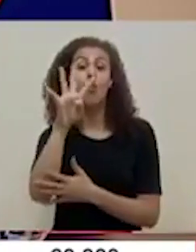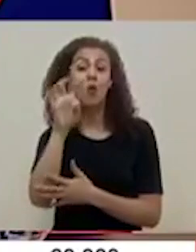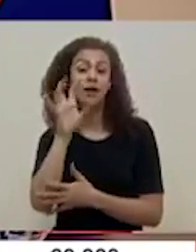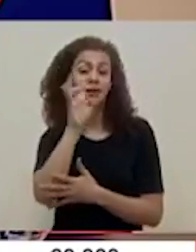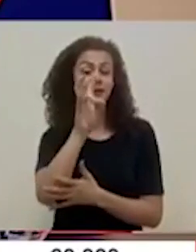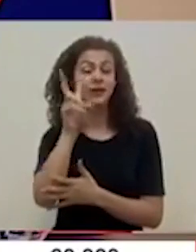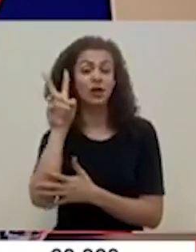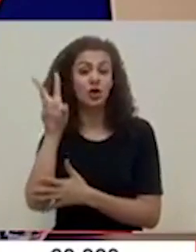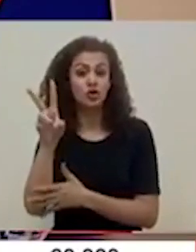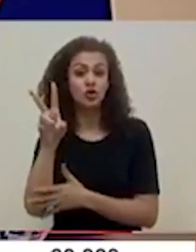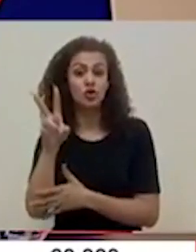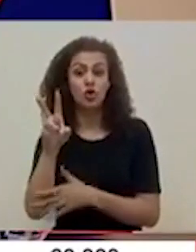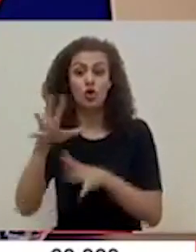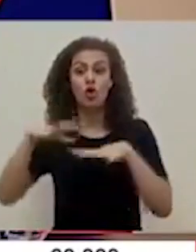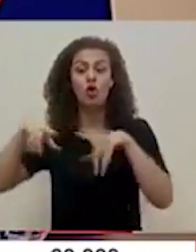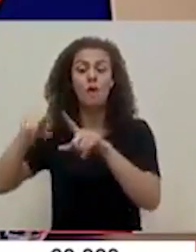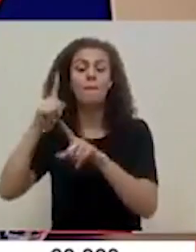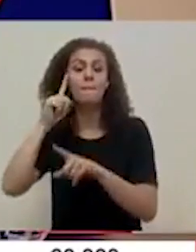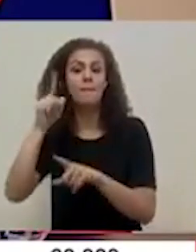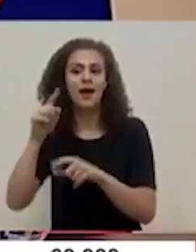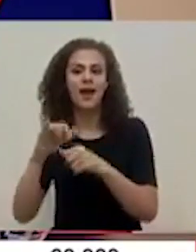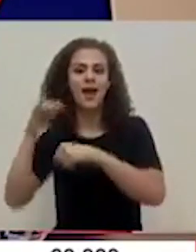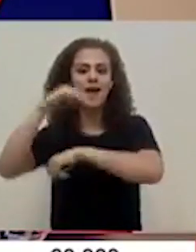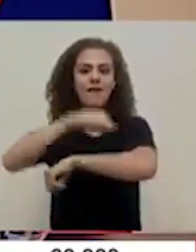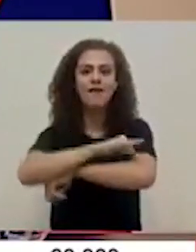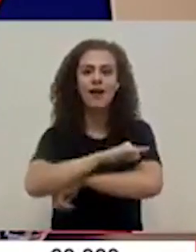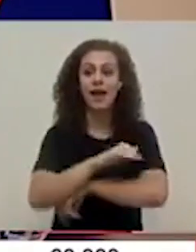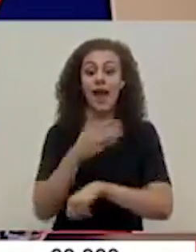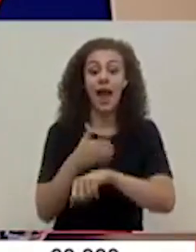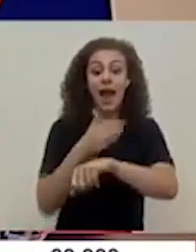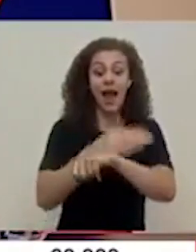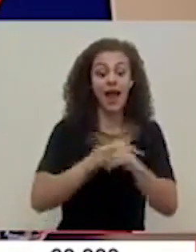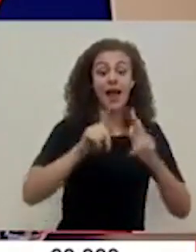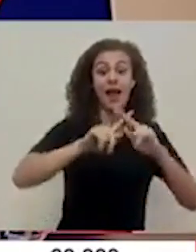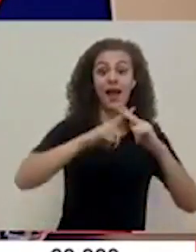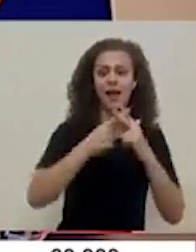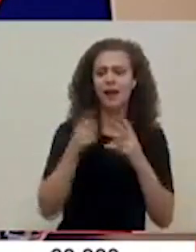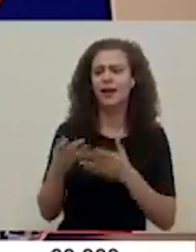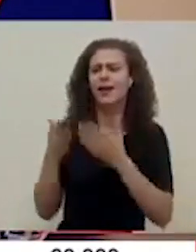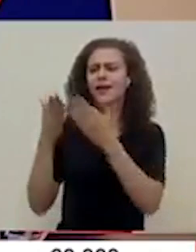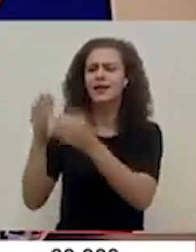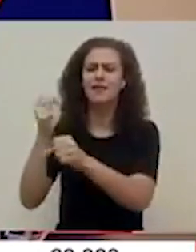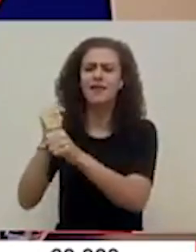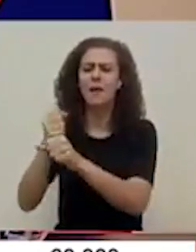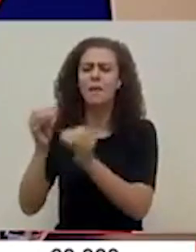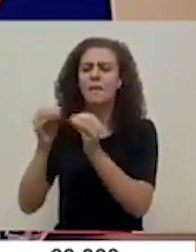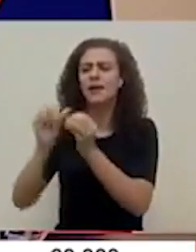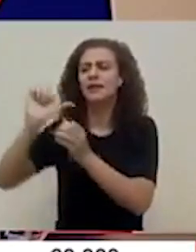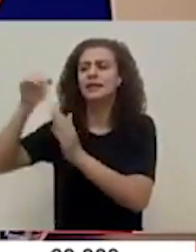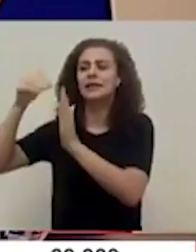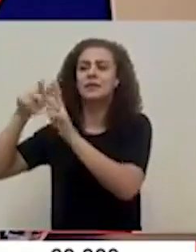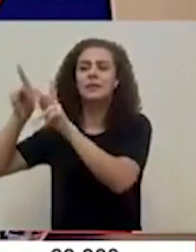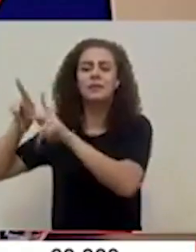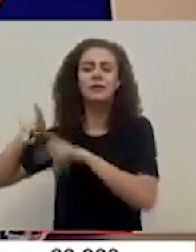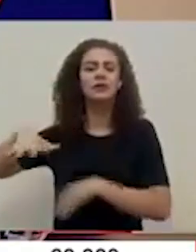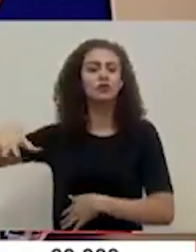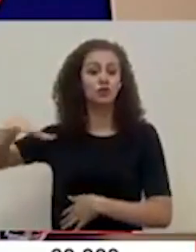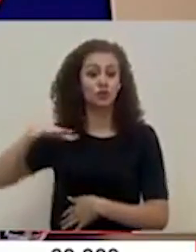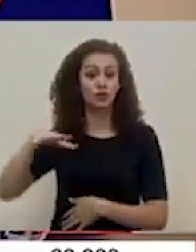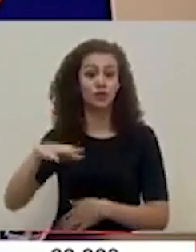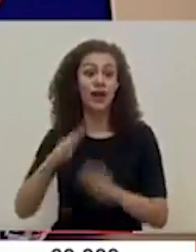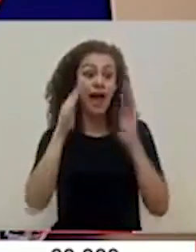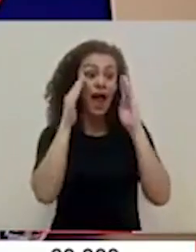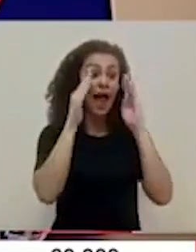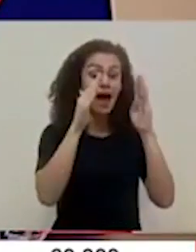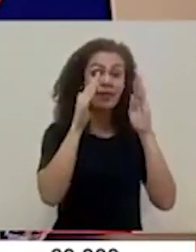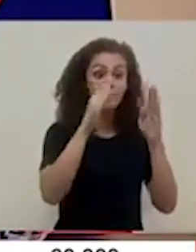Hay 472 agencias de viaje que antes del inicio de la pandemia le daban empleo a 10.000 personas. En la atención